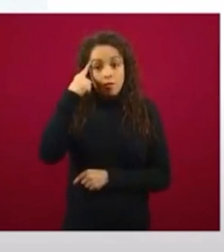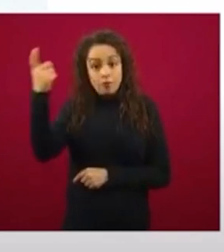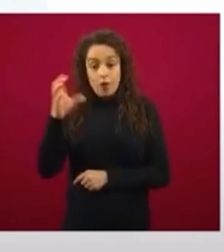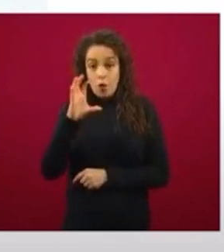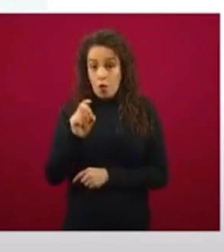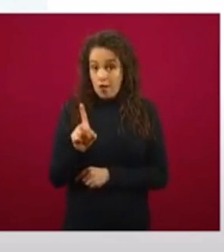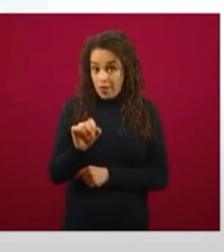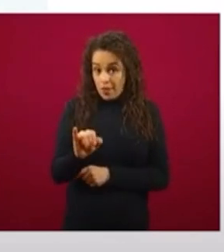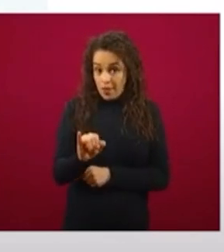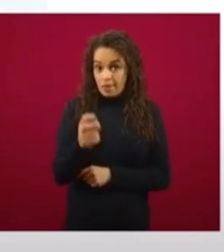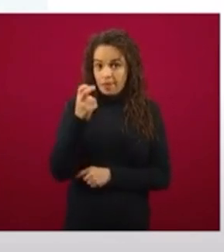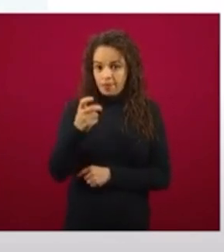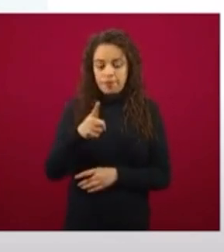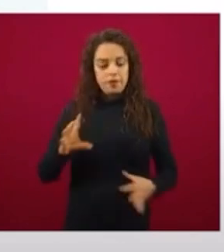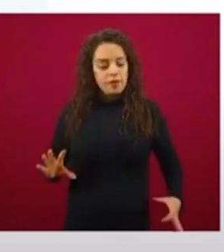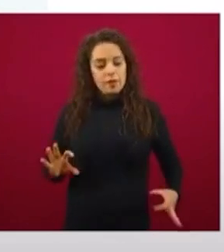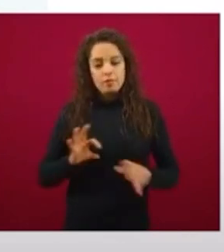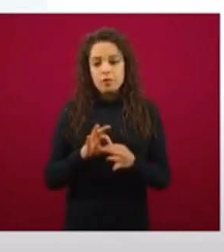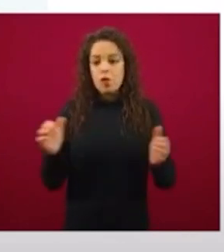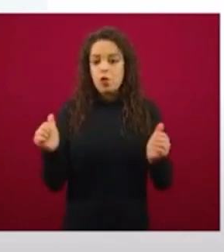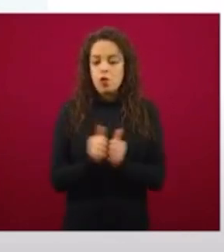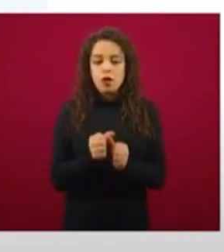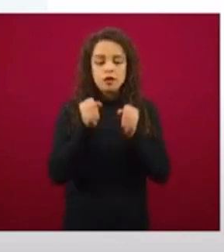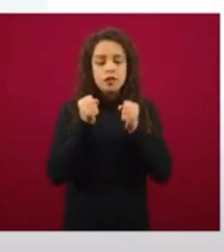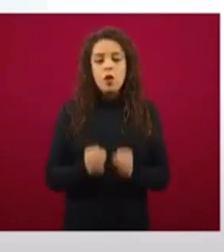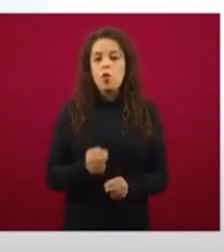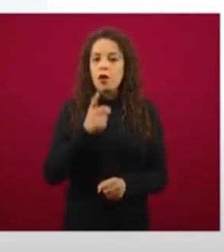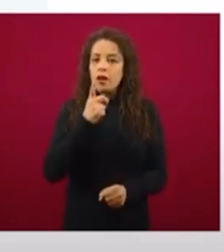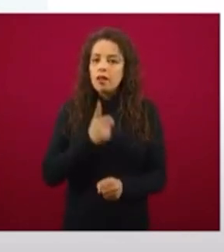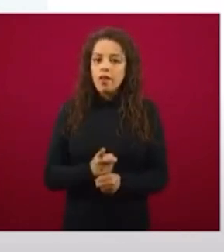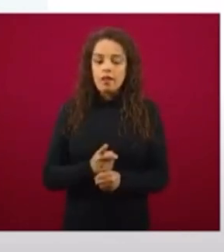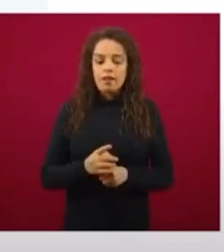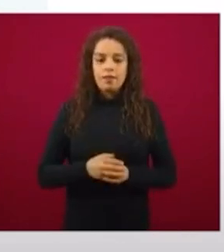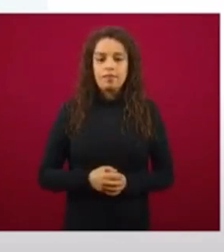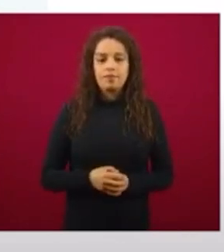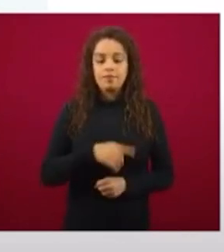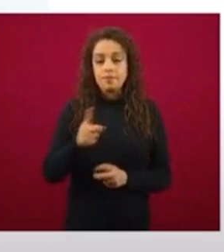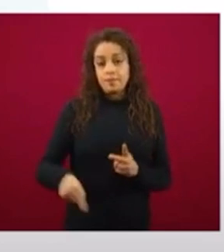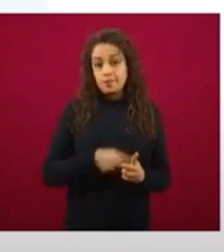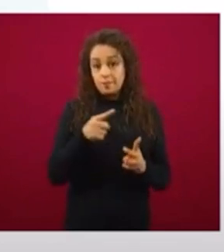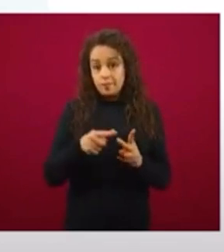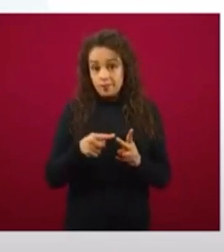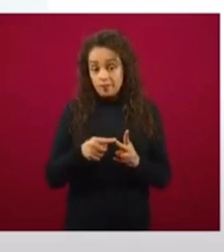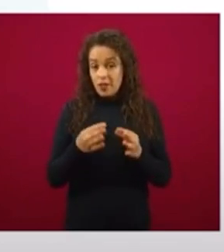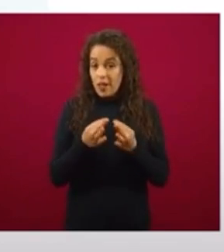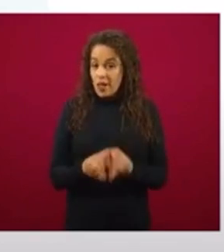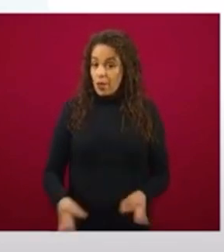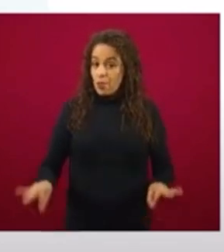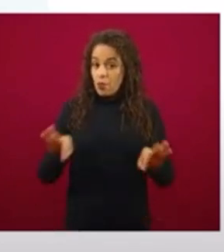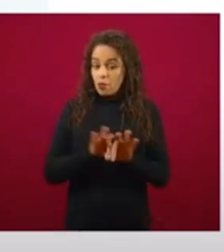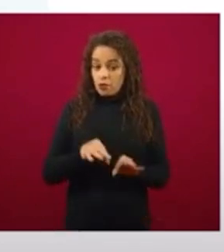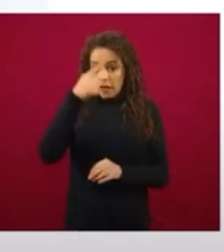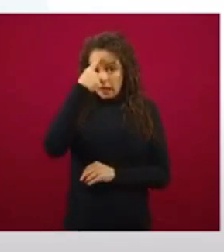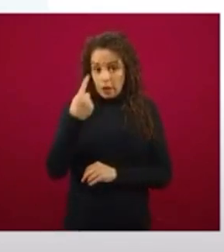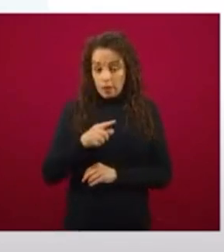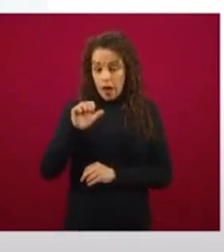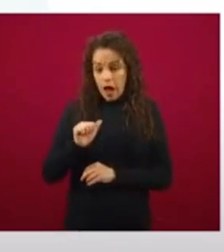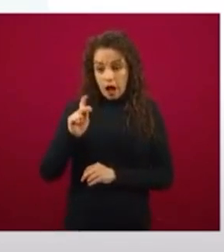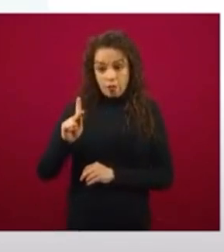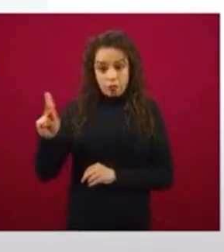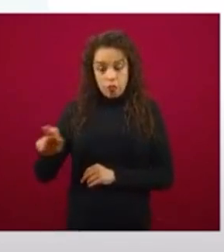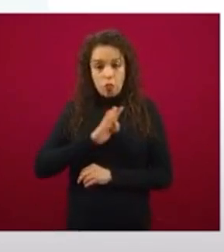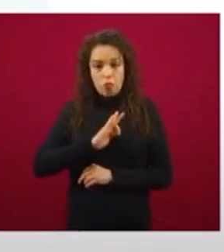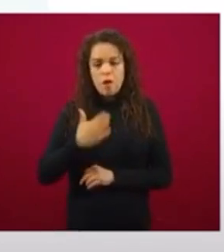seguridad engranada en ese diseño original. El segundo elemento que es muy importante para que una plataforma pueda funcionar